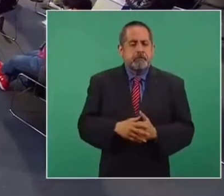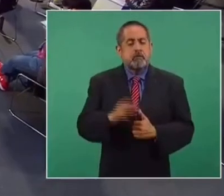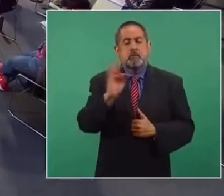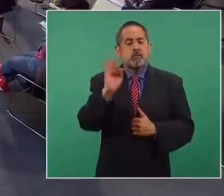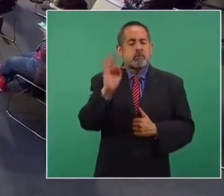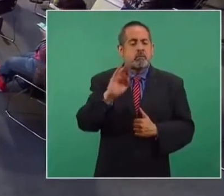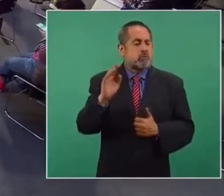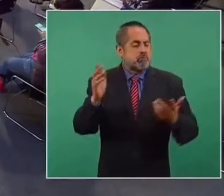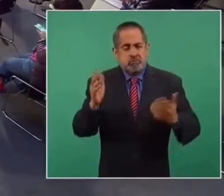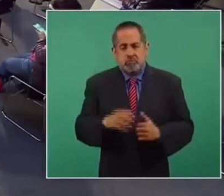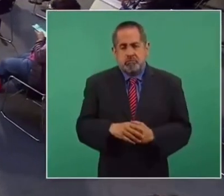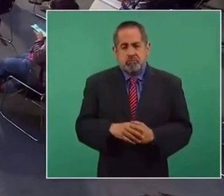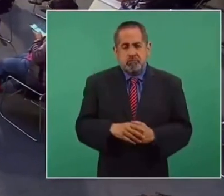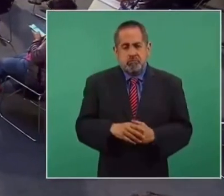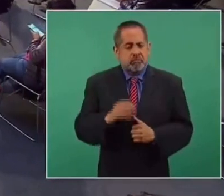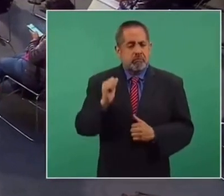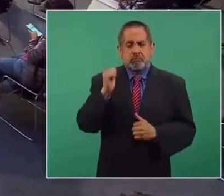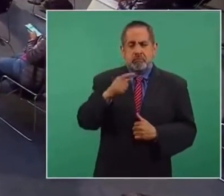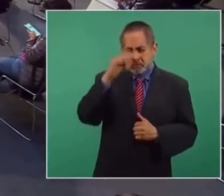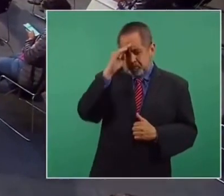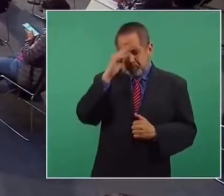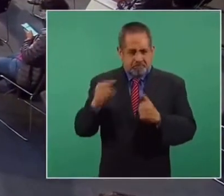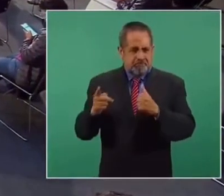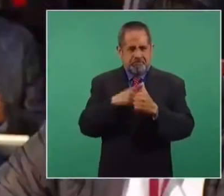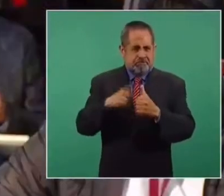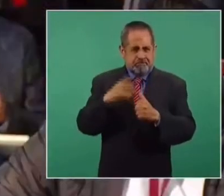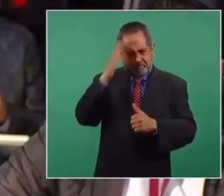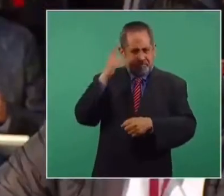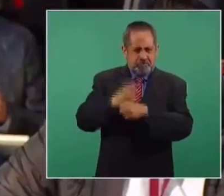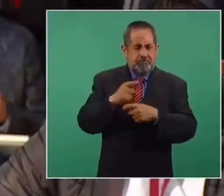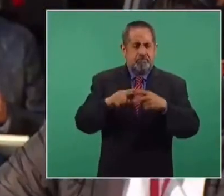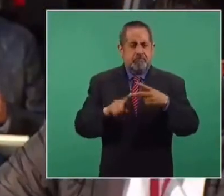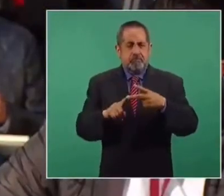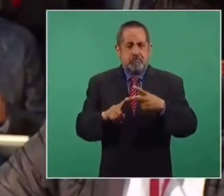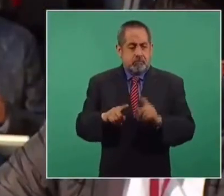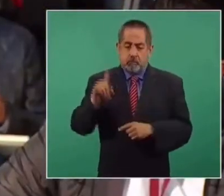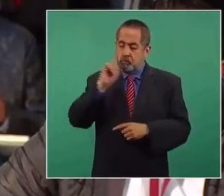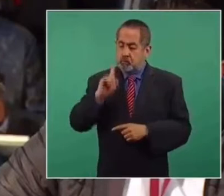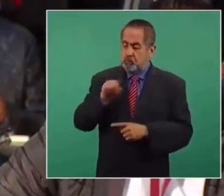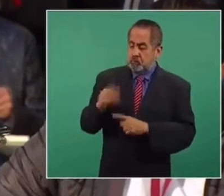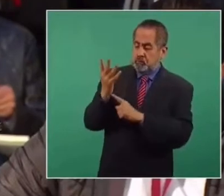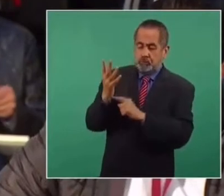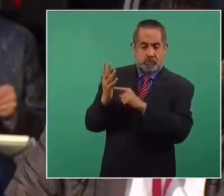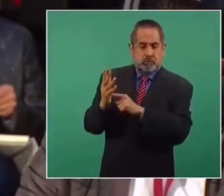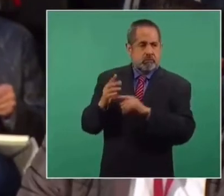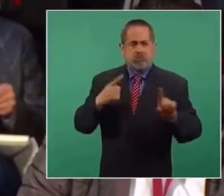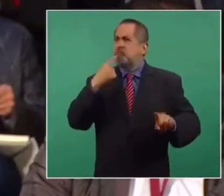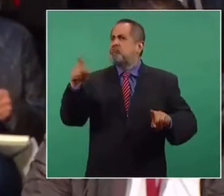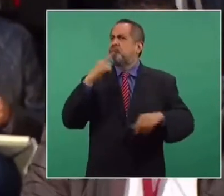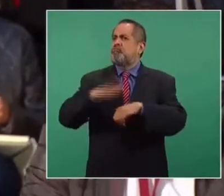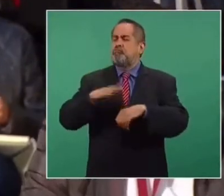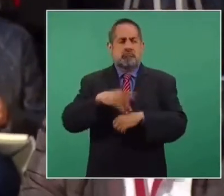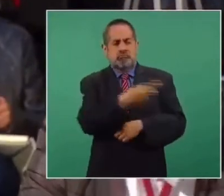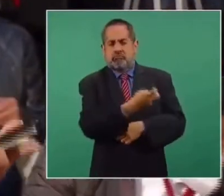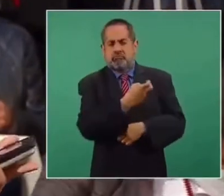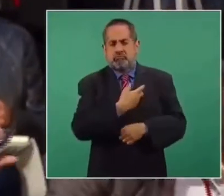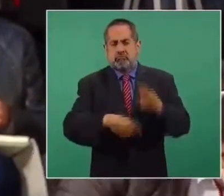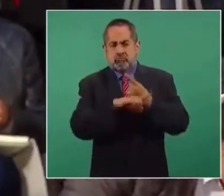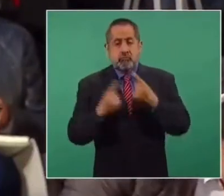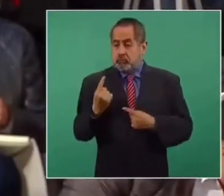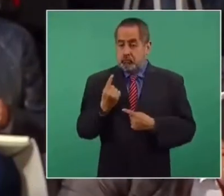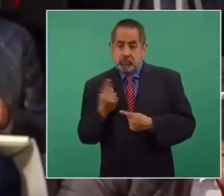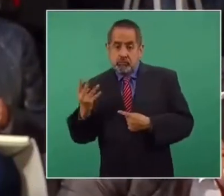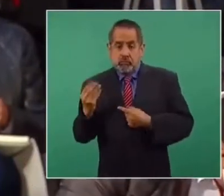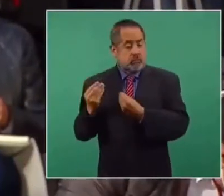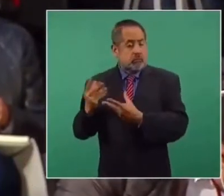Si hubiera que poner algo por encima, ¿qué se pondría, según su criterio? La palabra de una mujer que está denunciando abuso sexual, y no nada más una